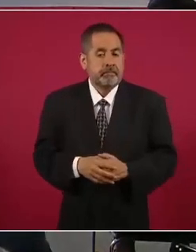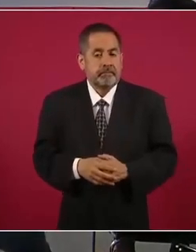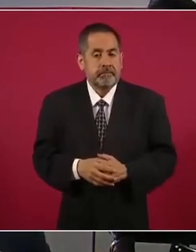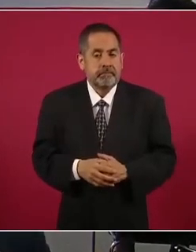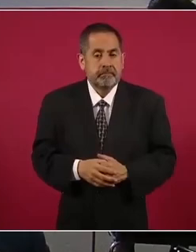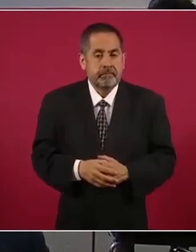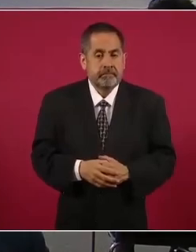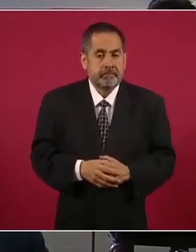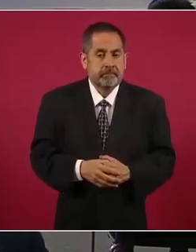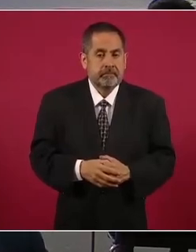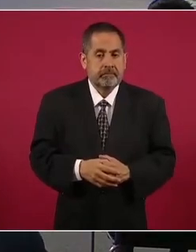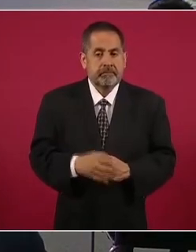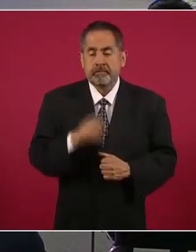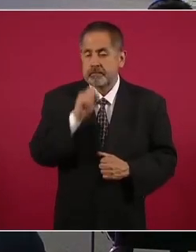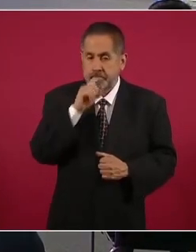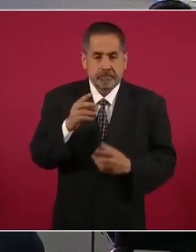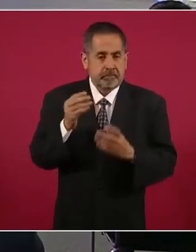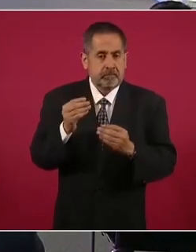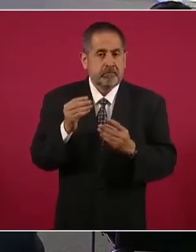Y muchos